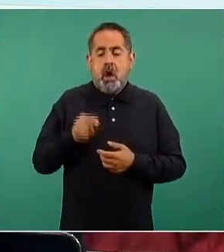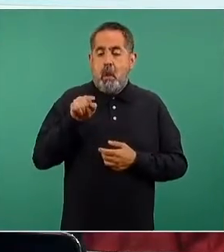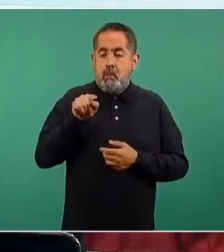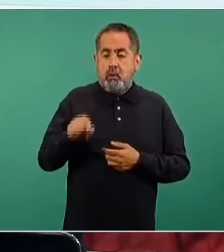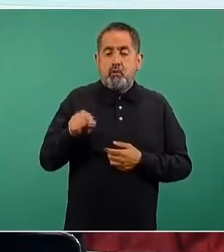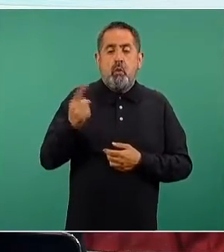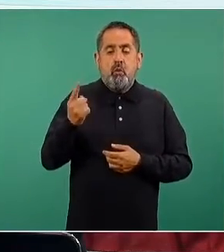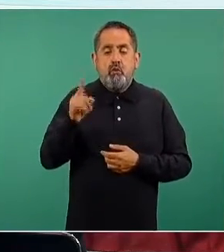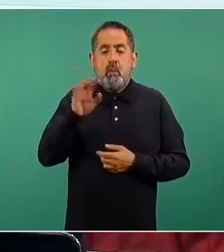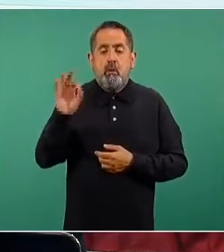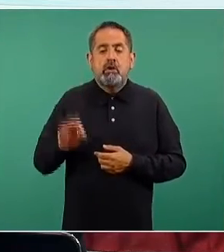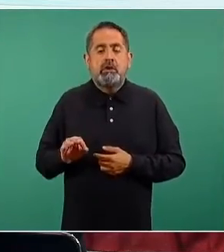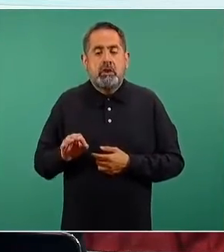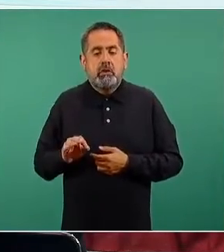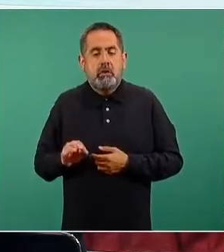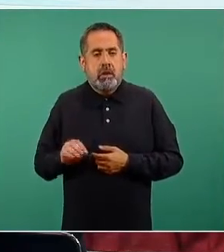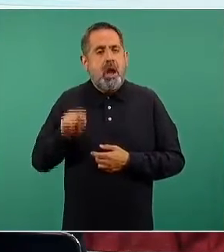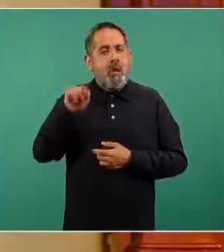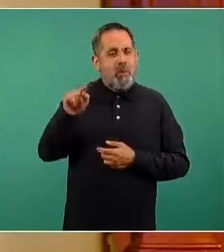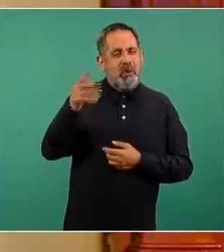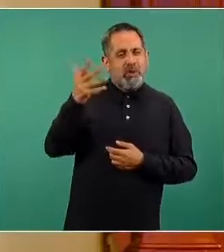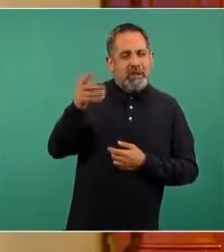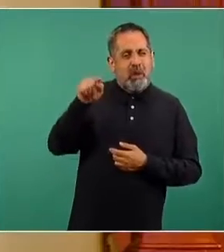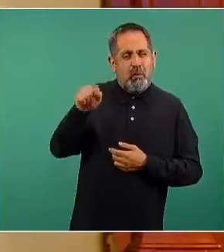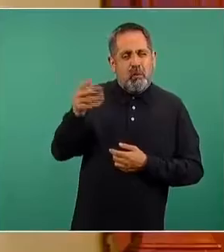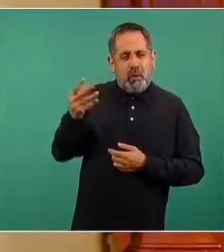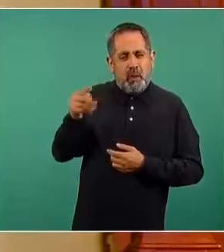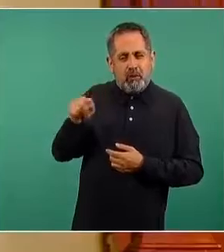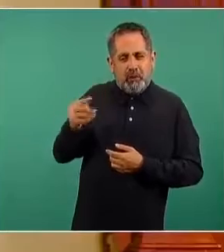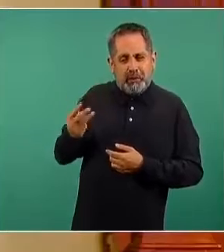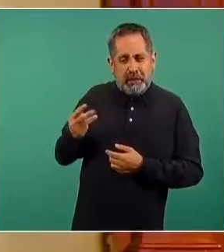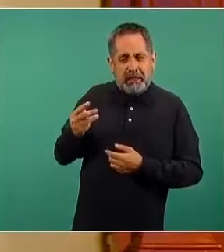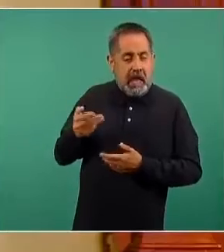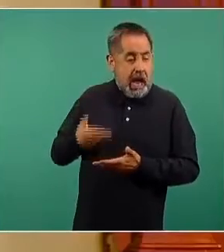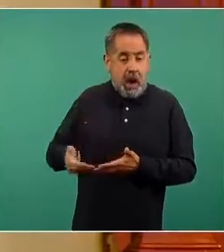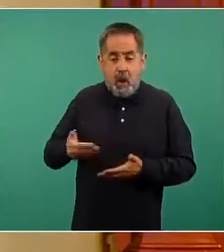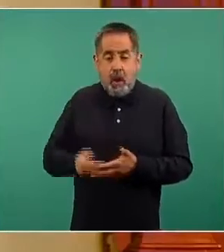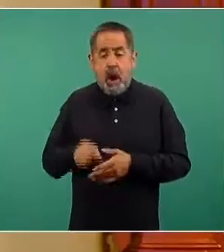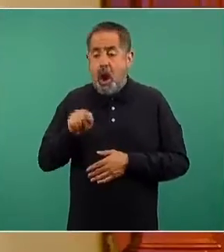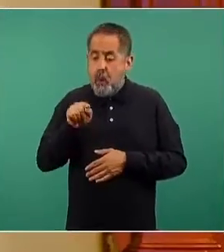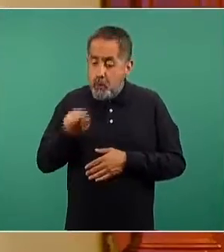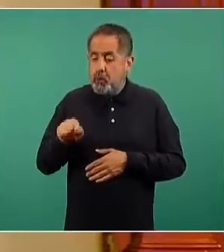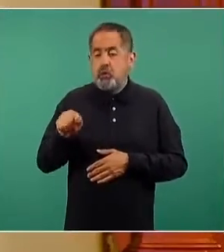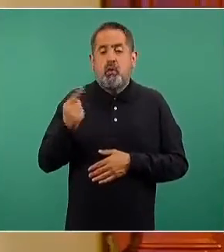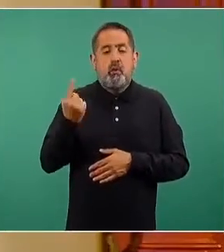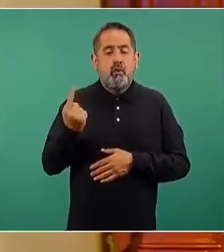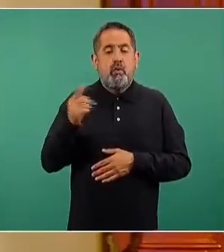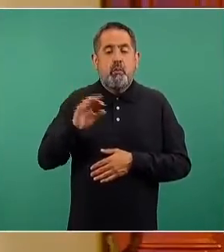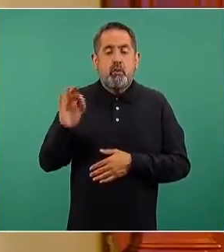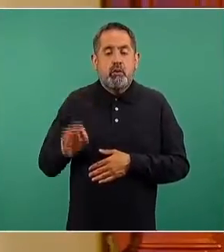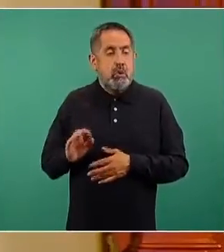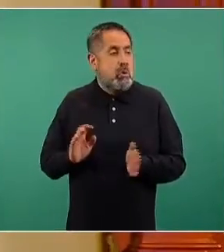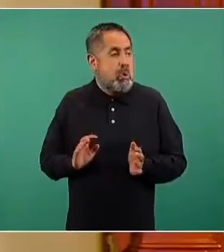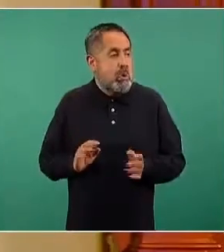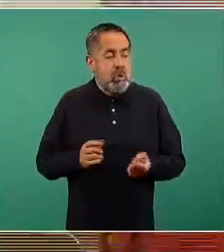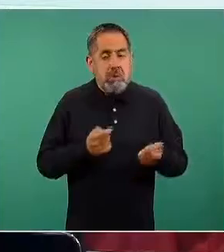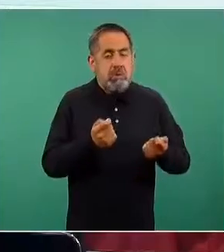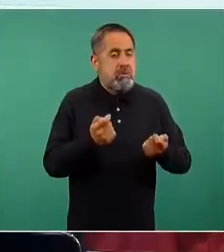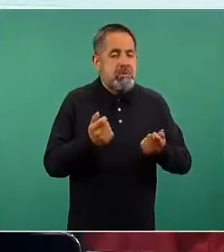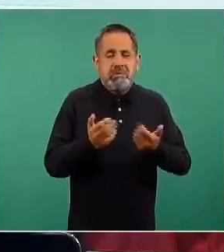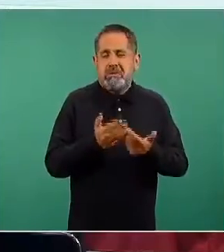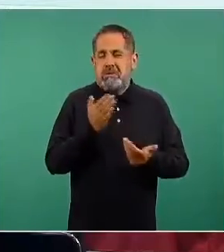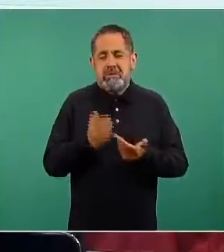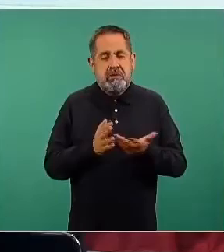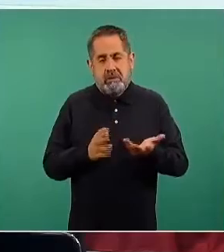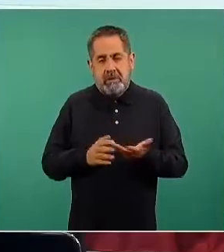punto uno por ciento. Fuimos bajando punto cinco, punto cuatro, punto tres, punto dos. Hoy punto uno por ciento y obviamente no hemos tenido ningún